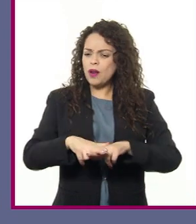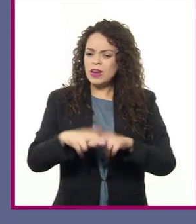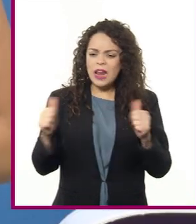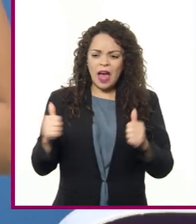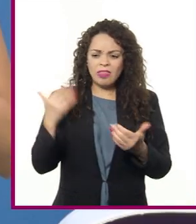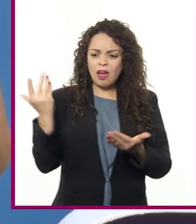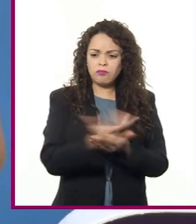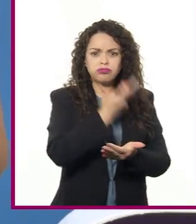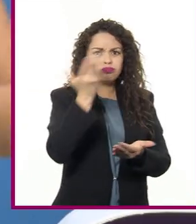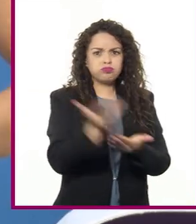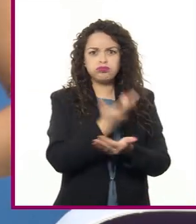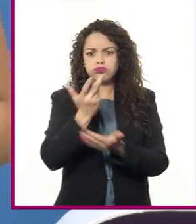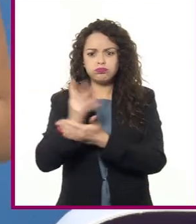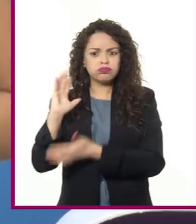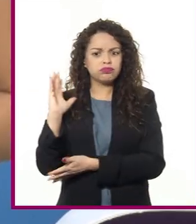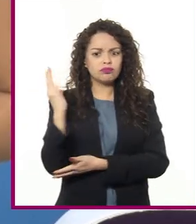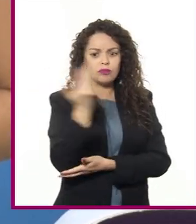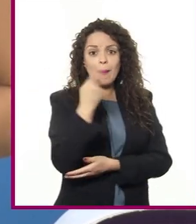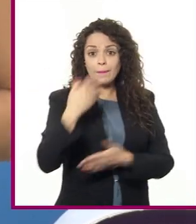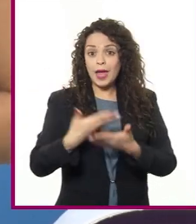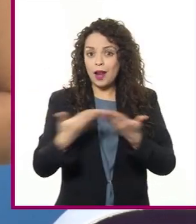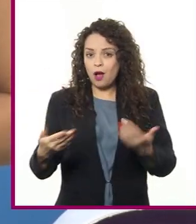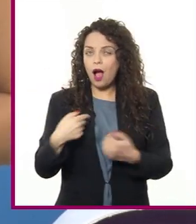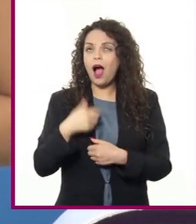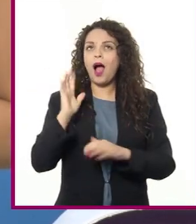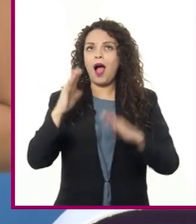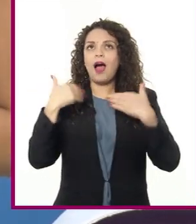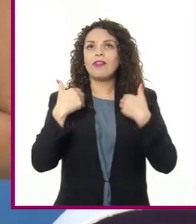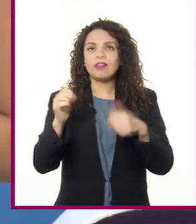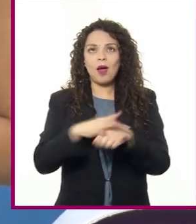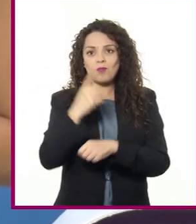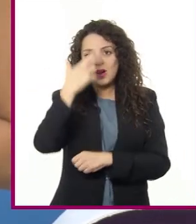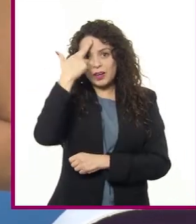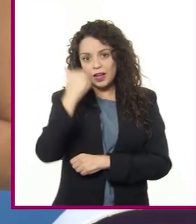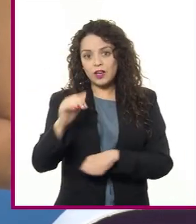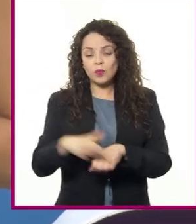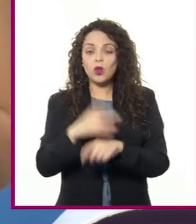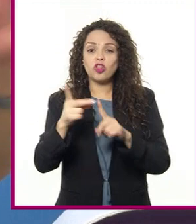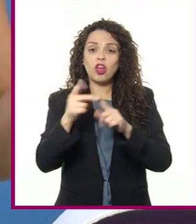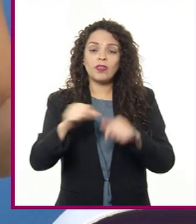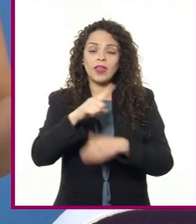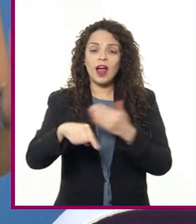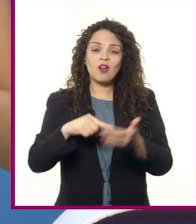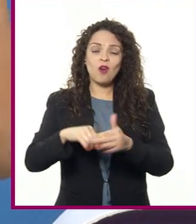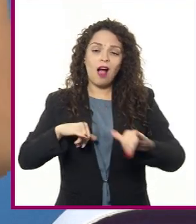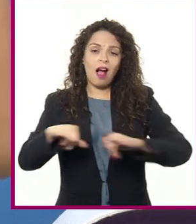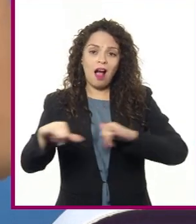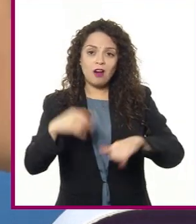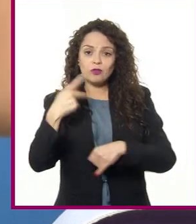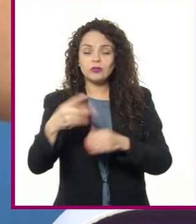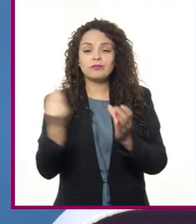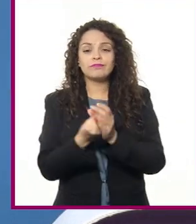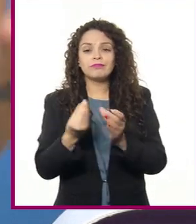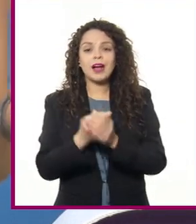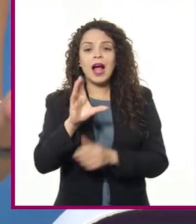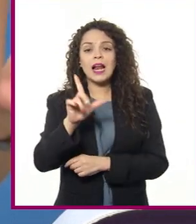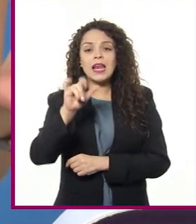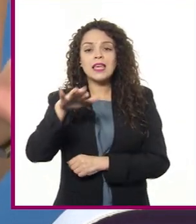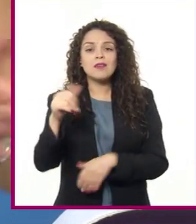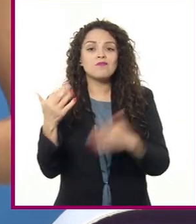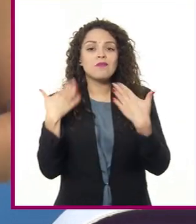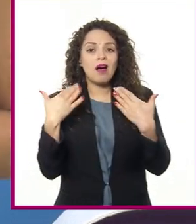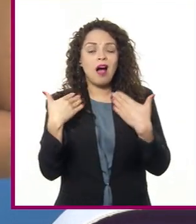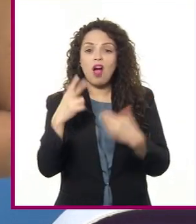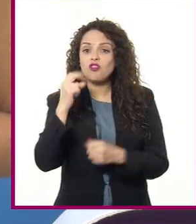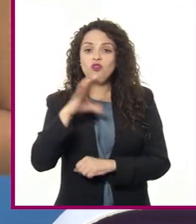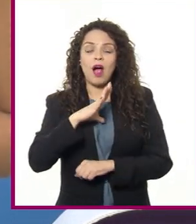forestal, pero ahora puedo explicar qué es por su localización geográfica y su tipo de clima, que no es